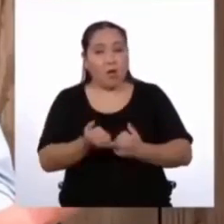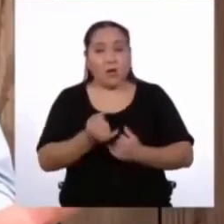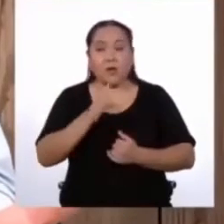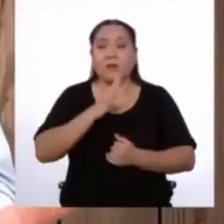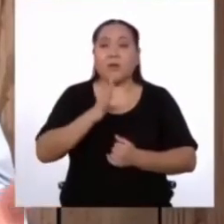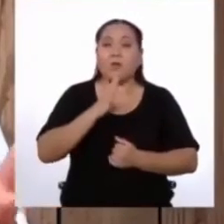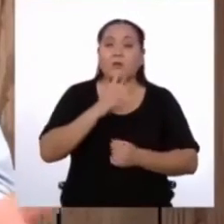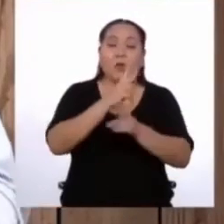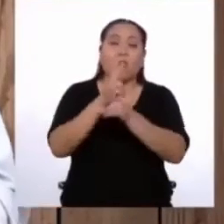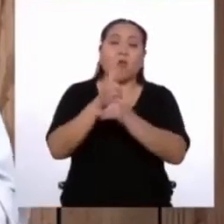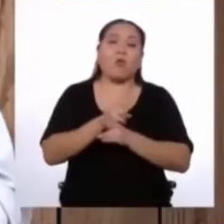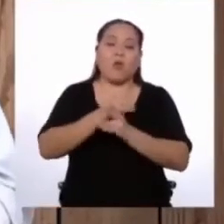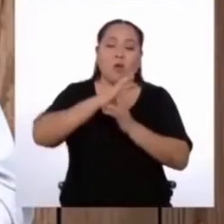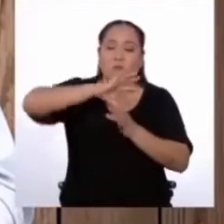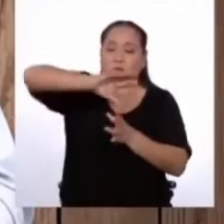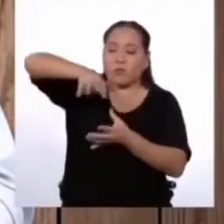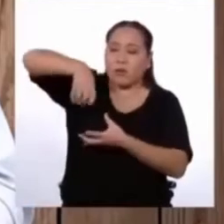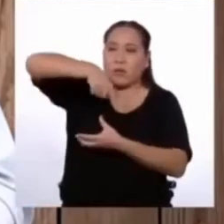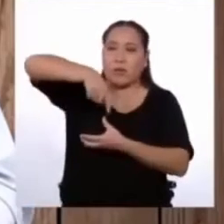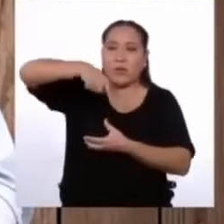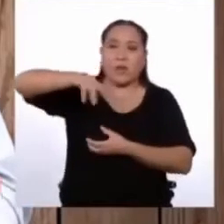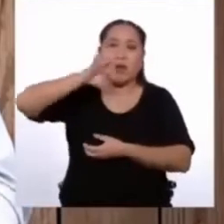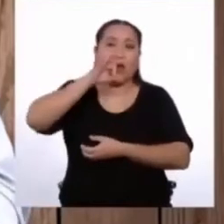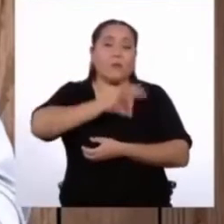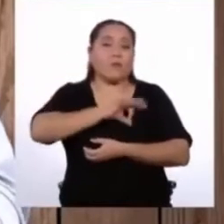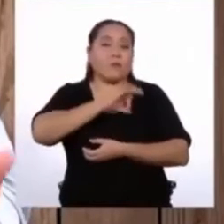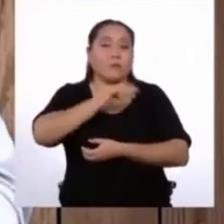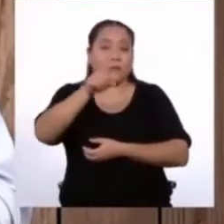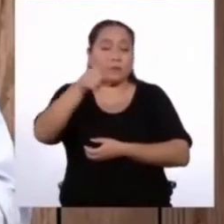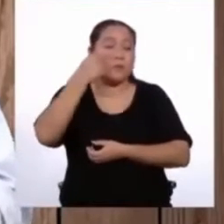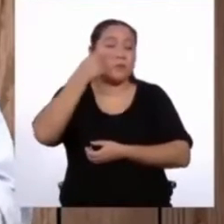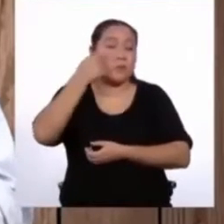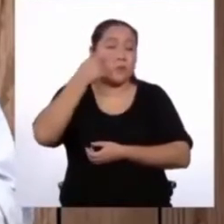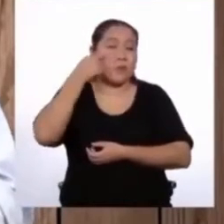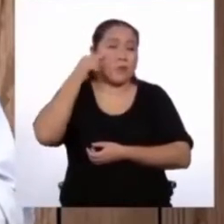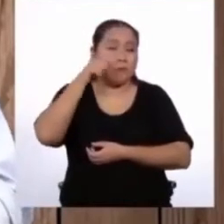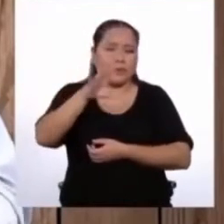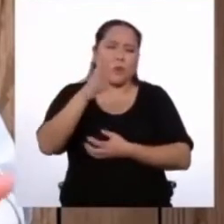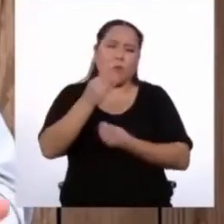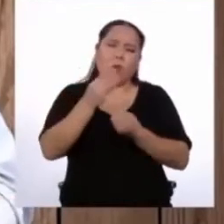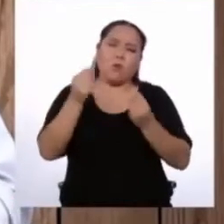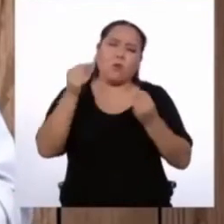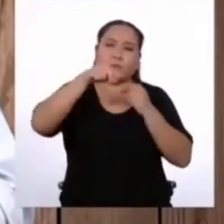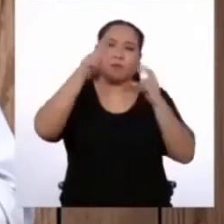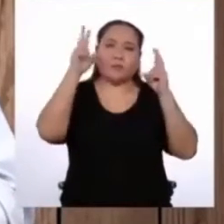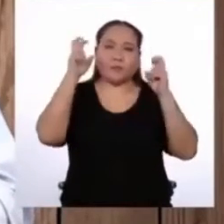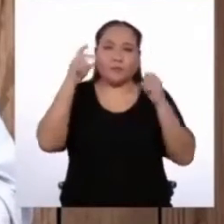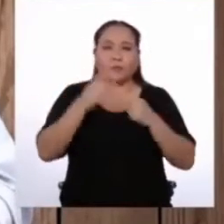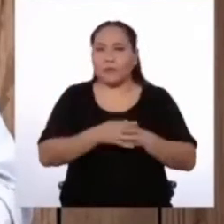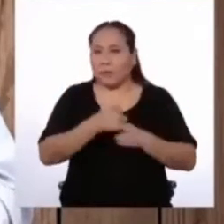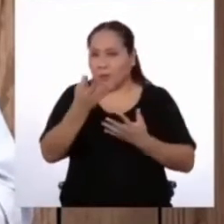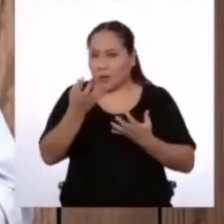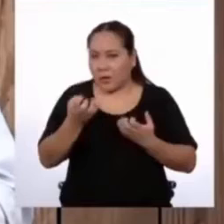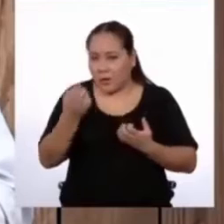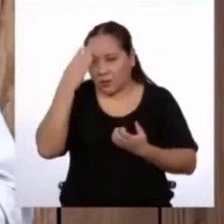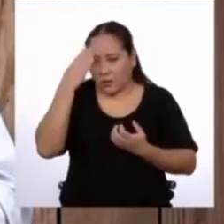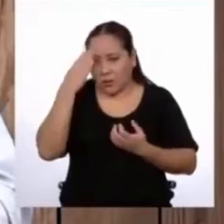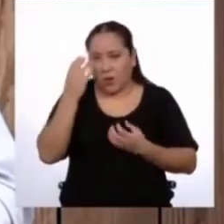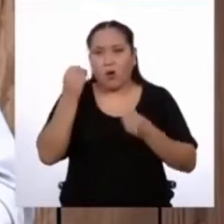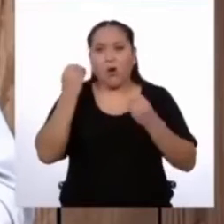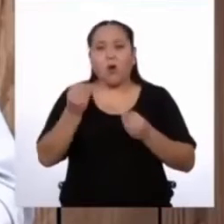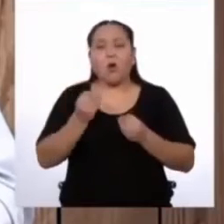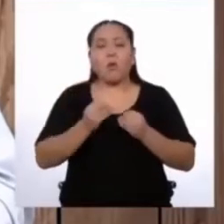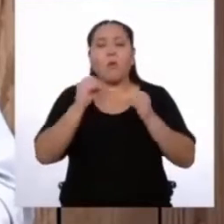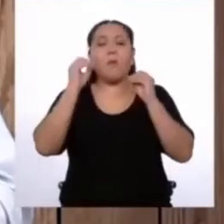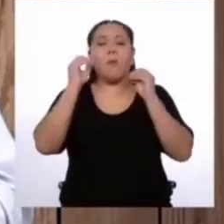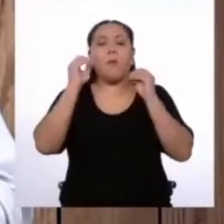hablando del cuidado del planeta y aprovechando que ya conoces bastante del tema, ¿qué te parece si aprendemos a planificar la estructura de